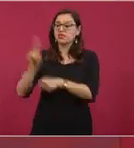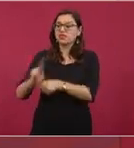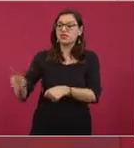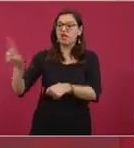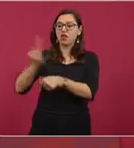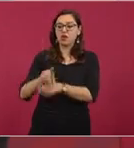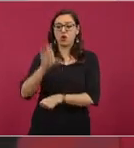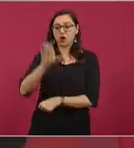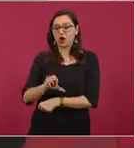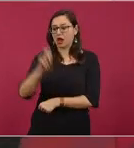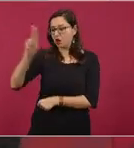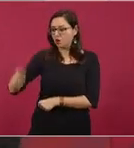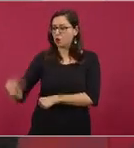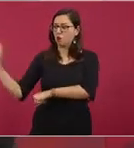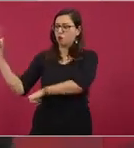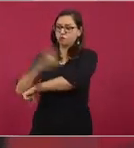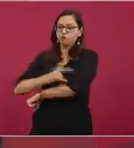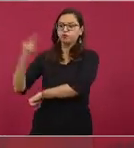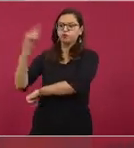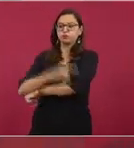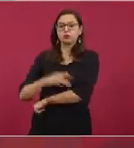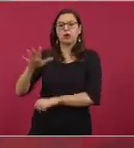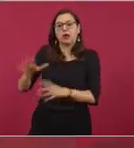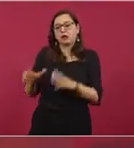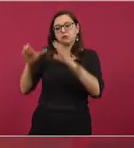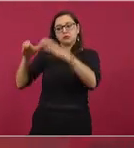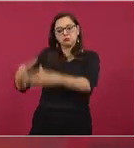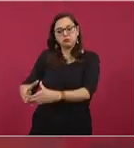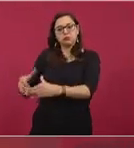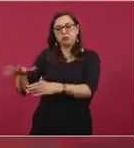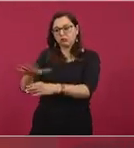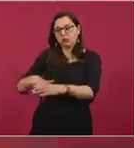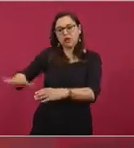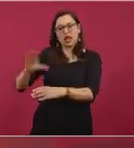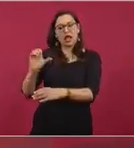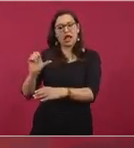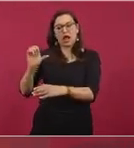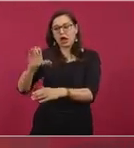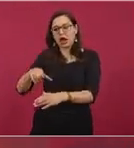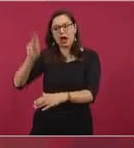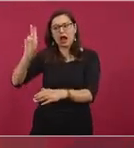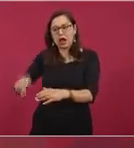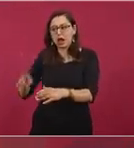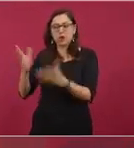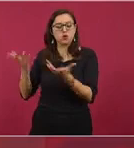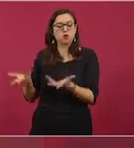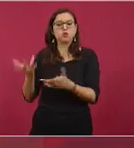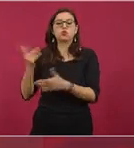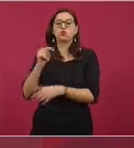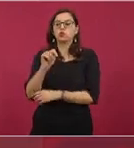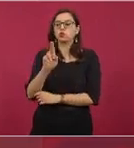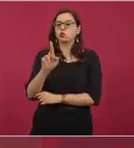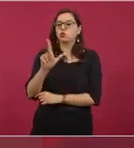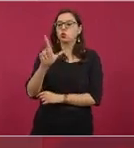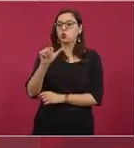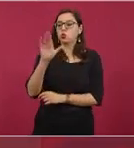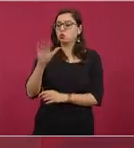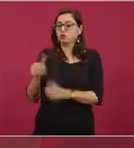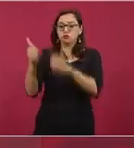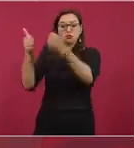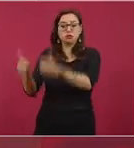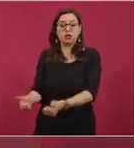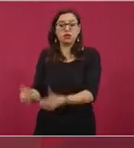Y lo que queremos es que los que lleguen a Cancún y van a llegar a Tulum, porque también va a haber un aeropuerto internacional, se puedan